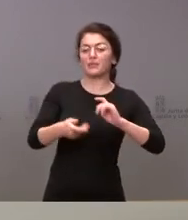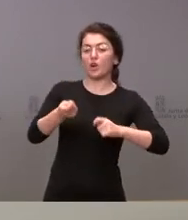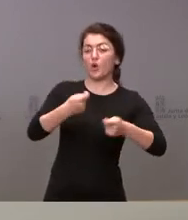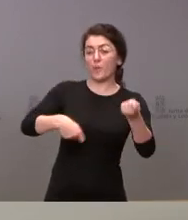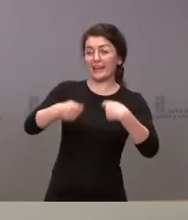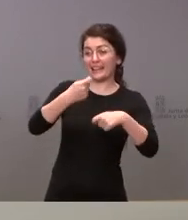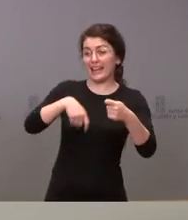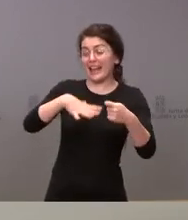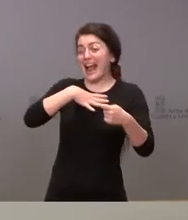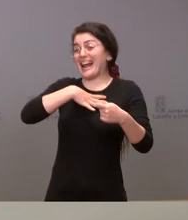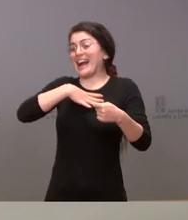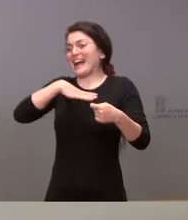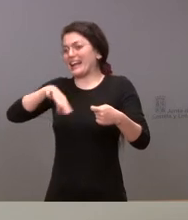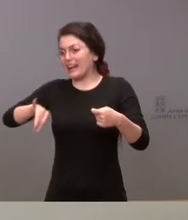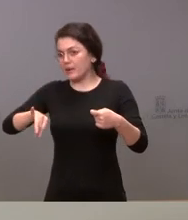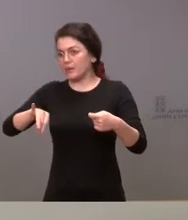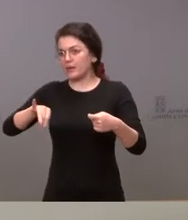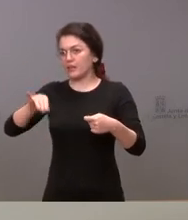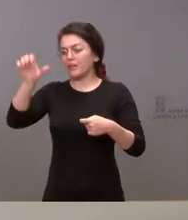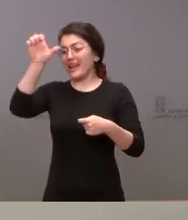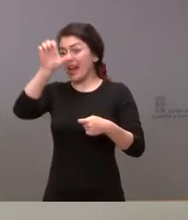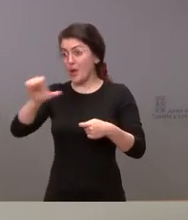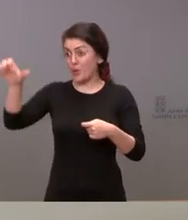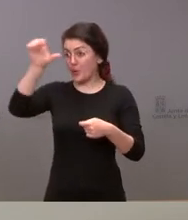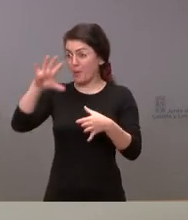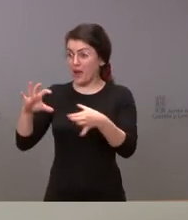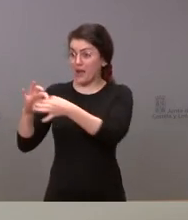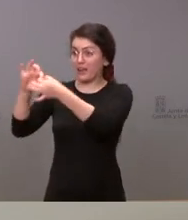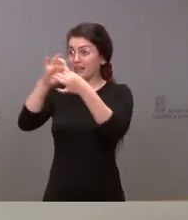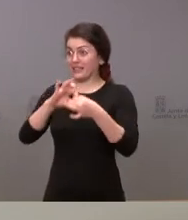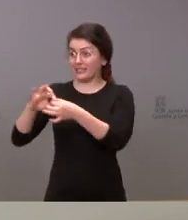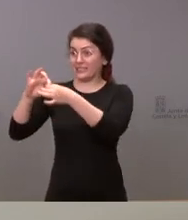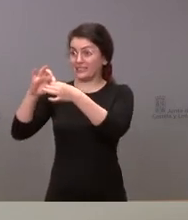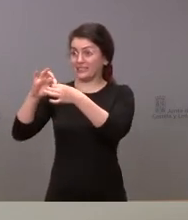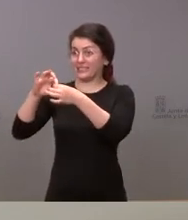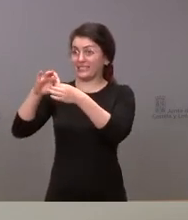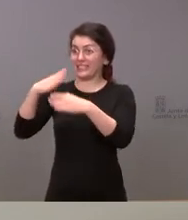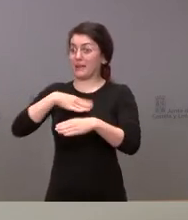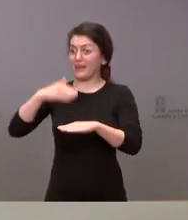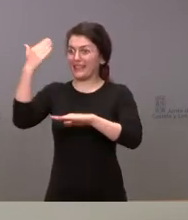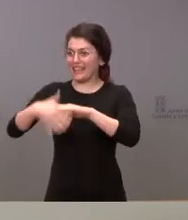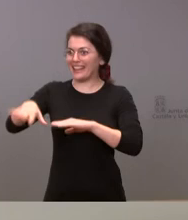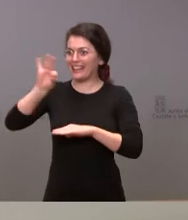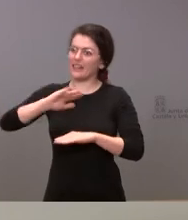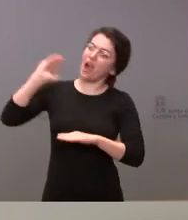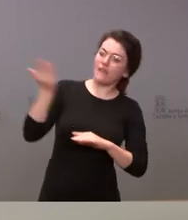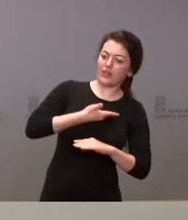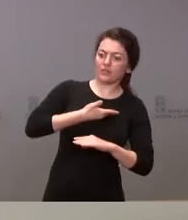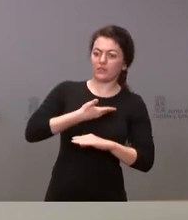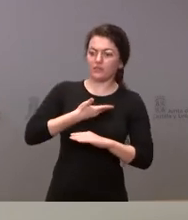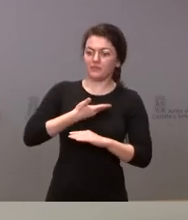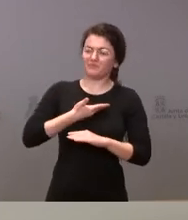tomar la Unión Europea afecten a esos sectores y, por tanto, yo desde aquí no quiero prejuzgar cuáles puedan ser los más afectados.